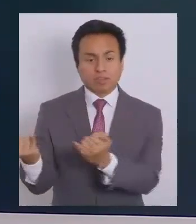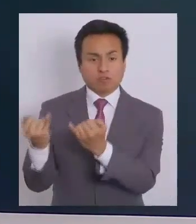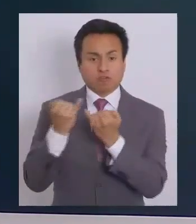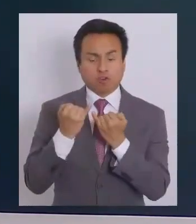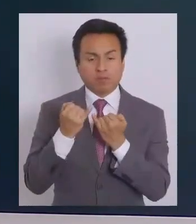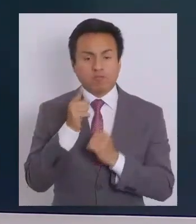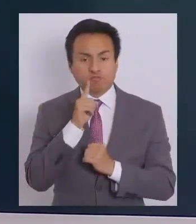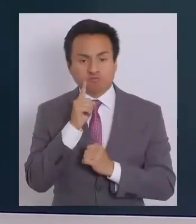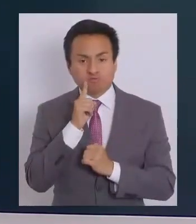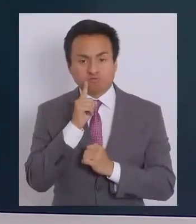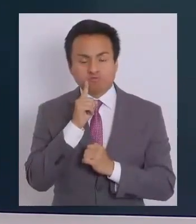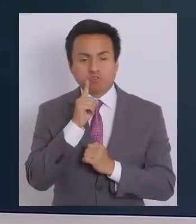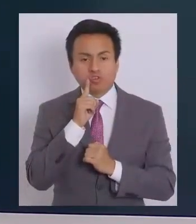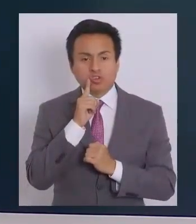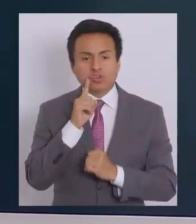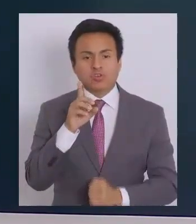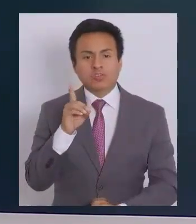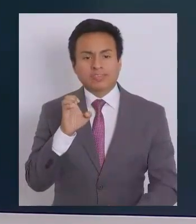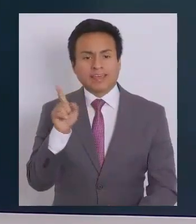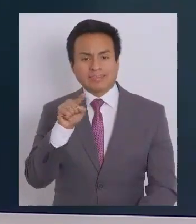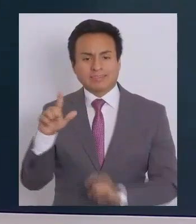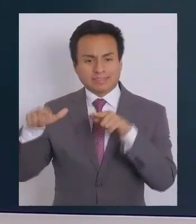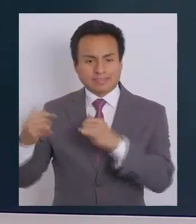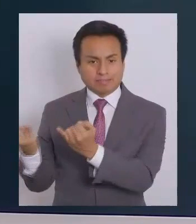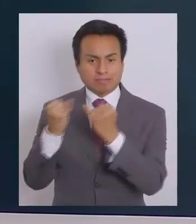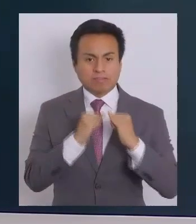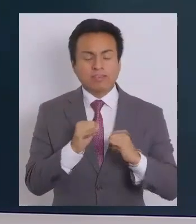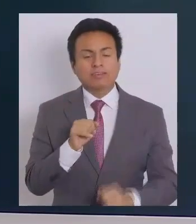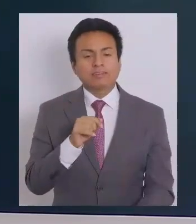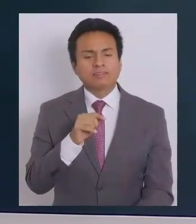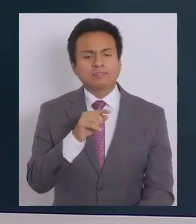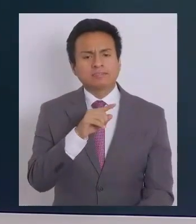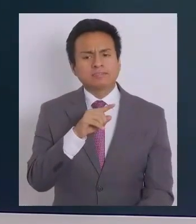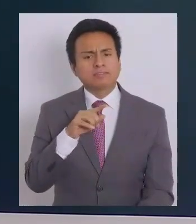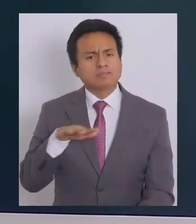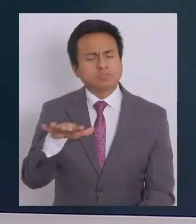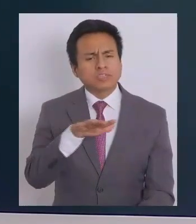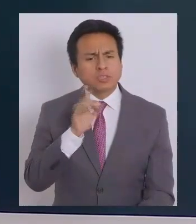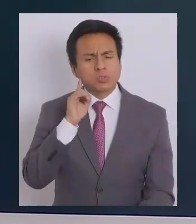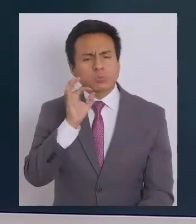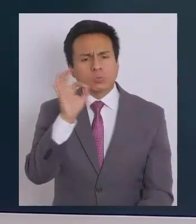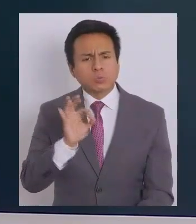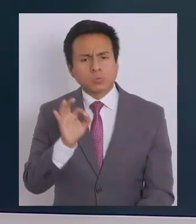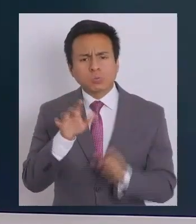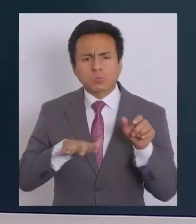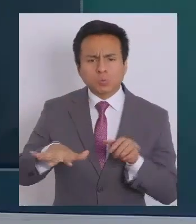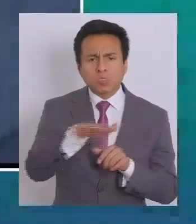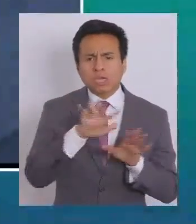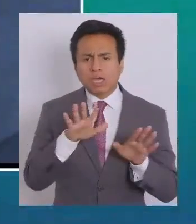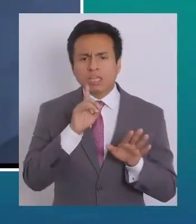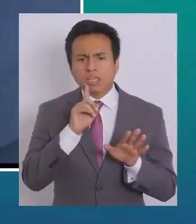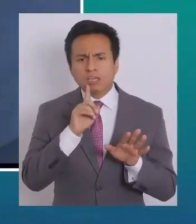desde el DEIS, el 100% de los locales de vacunación ya estaban